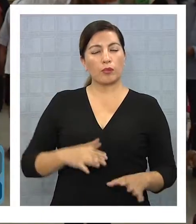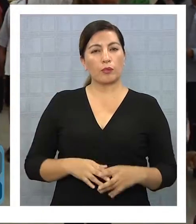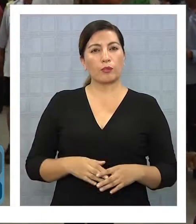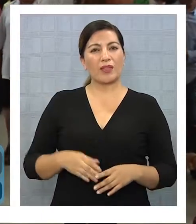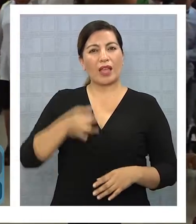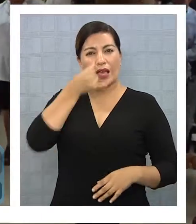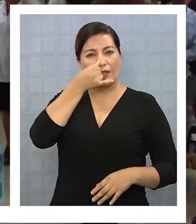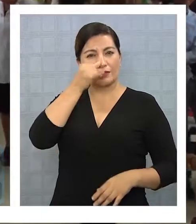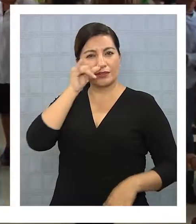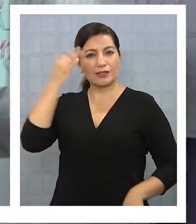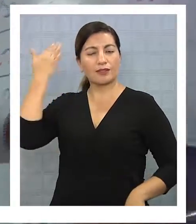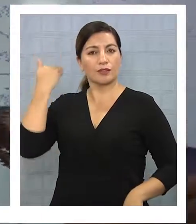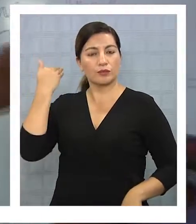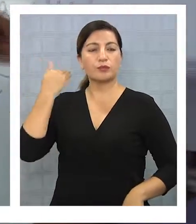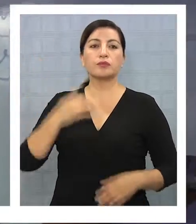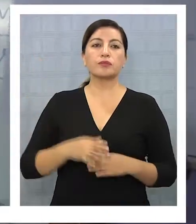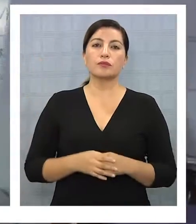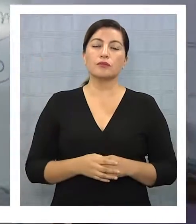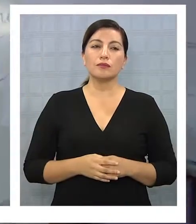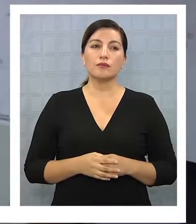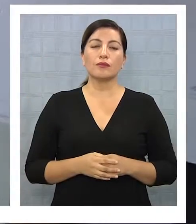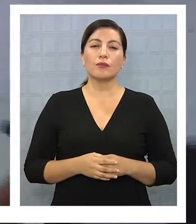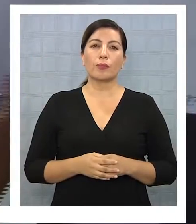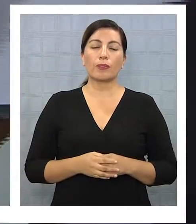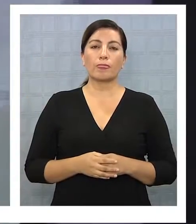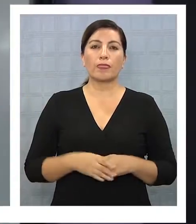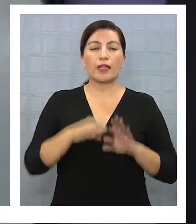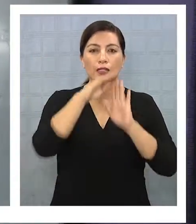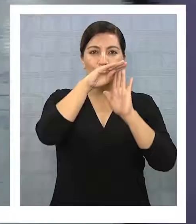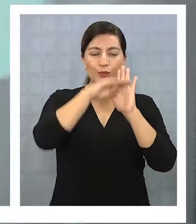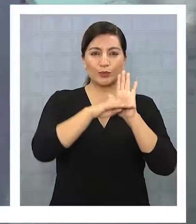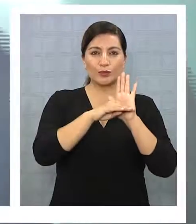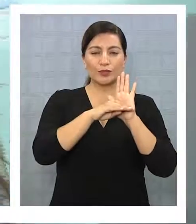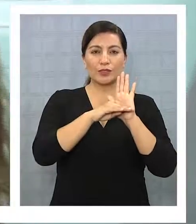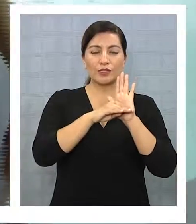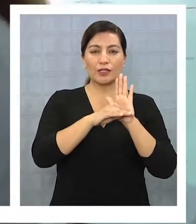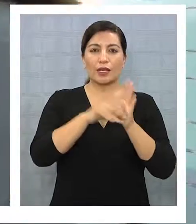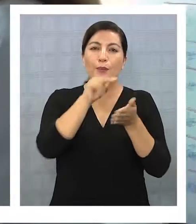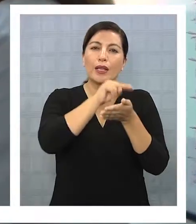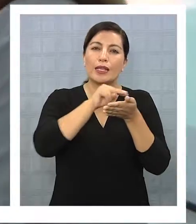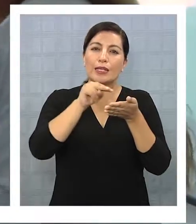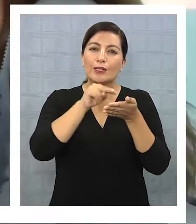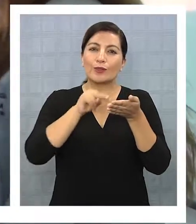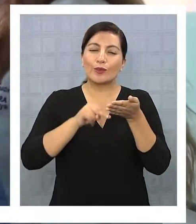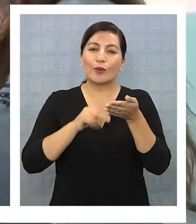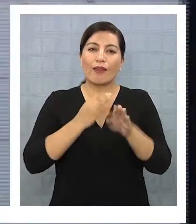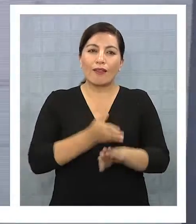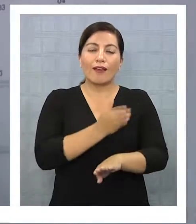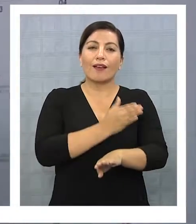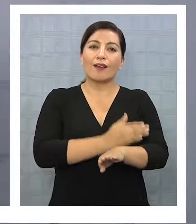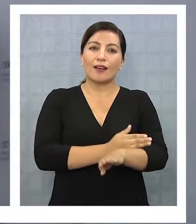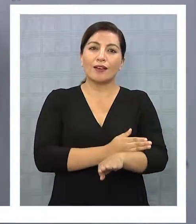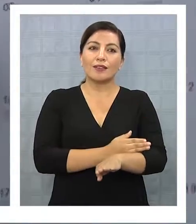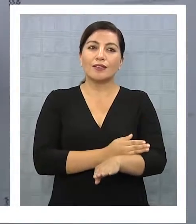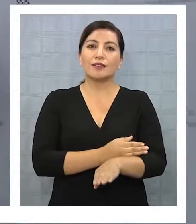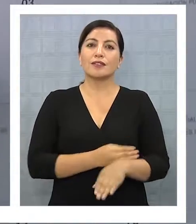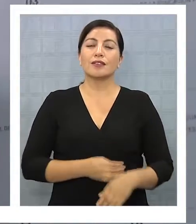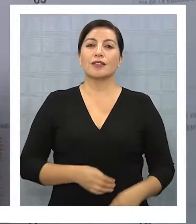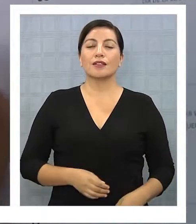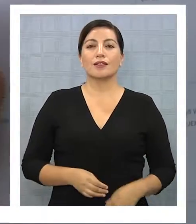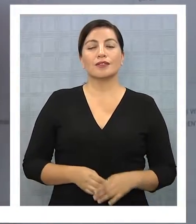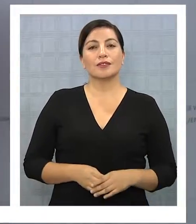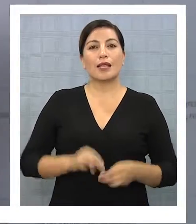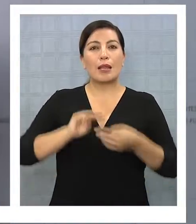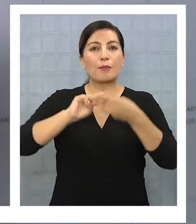bastante tiempo, a través del programa de lectura temprana que tiene que ver con el método MATE,